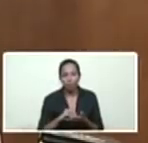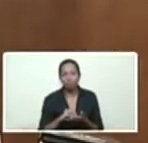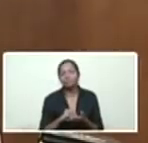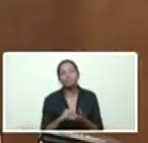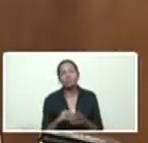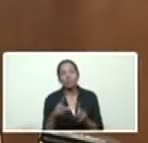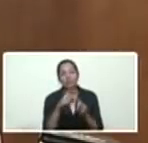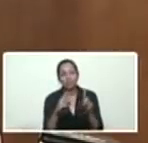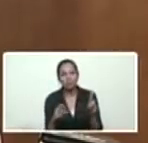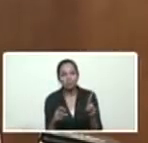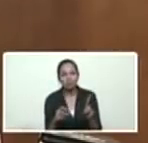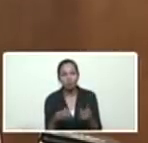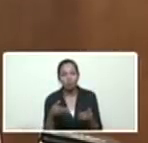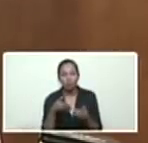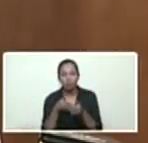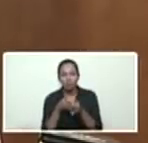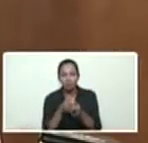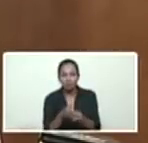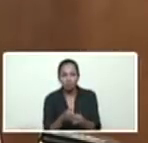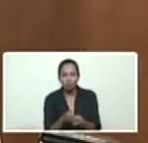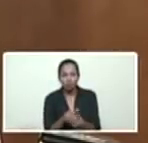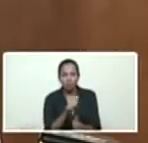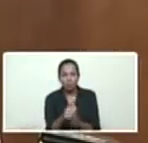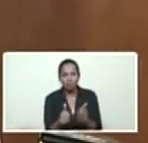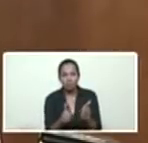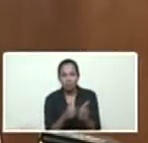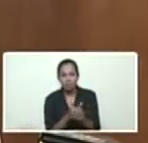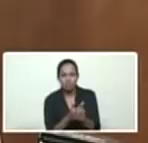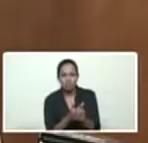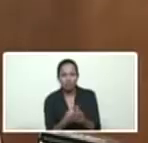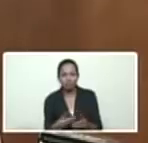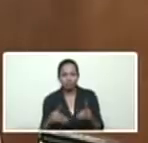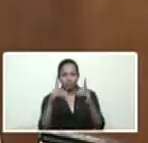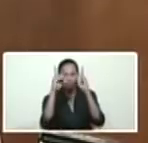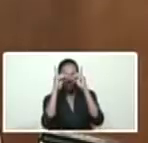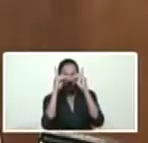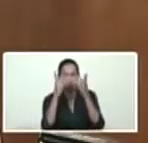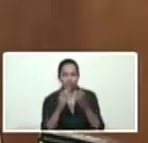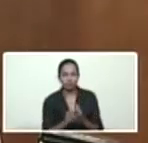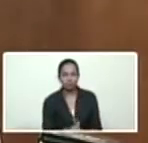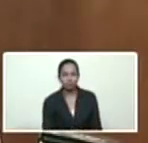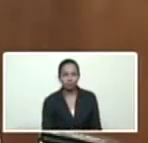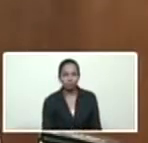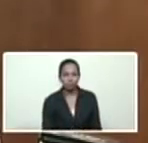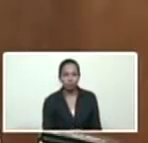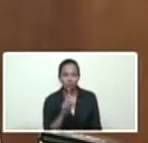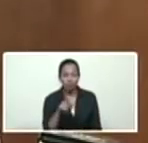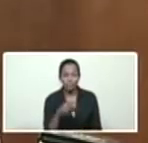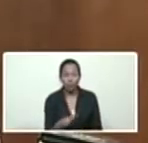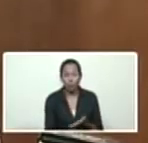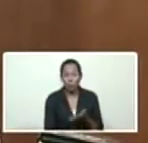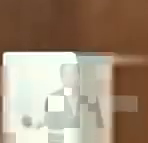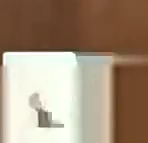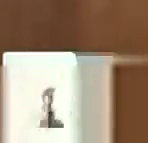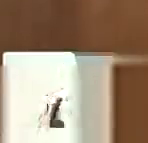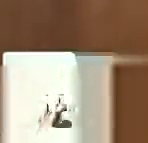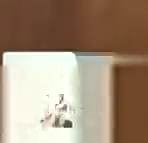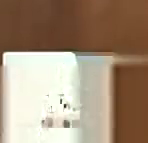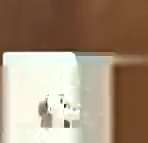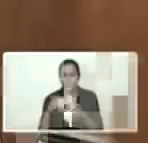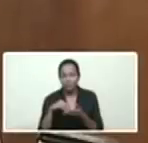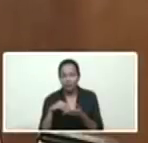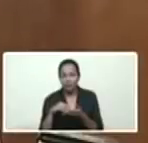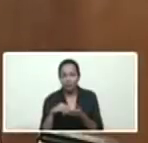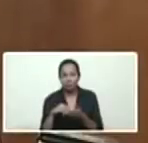presidido por la vicepresidenta Delcy Rodríguez Gómez y la reactivación de los estados mayores eléctricos de